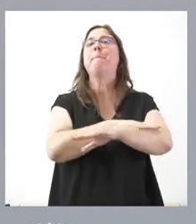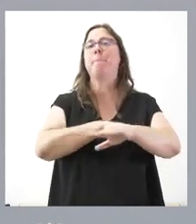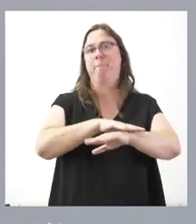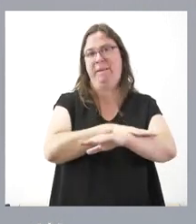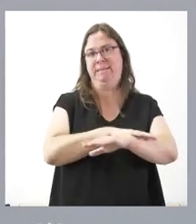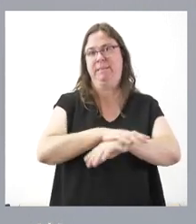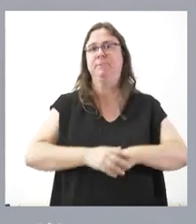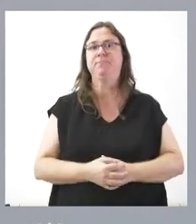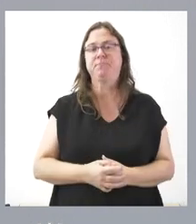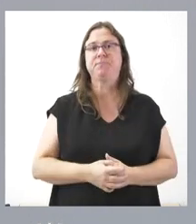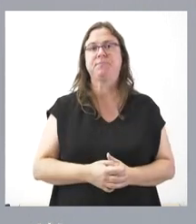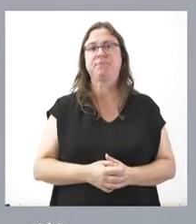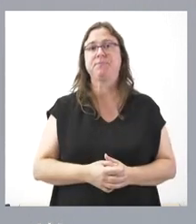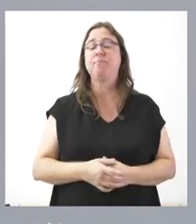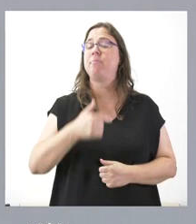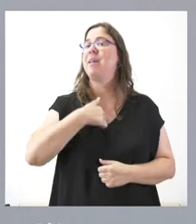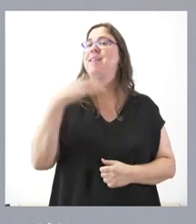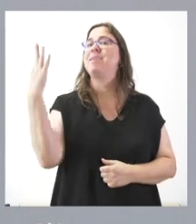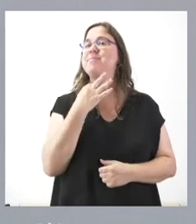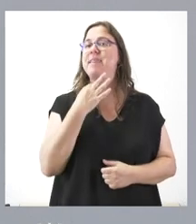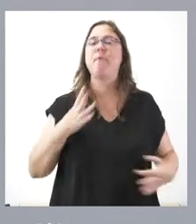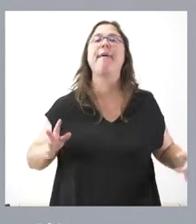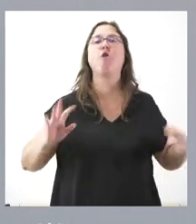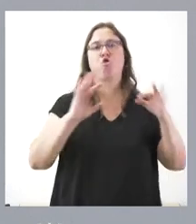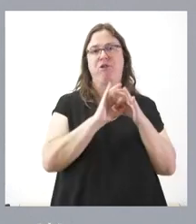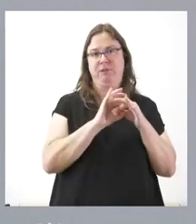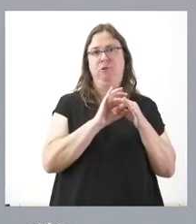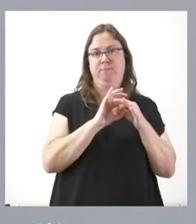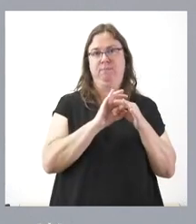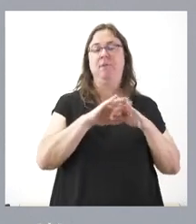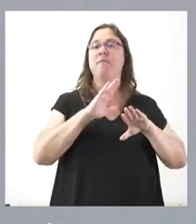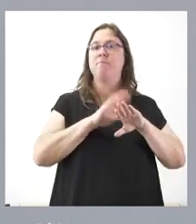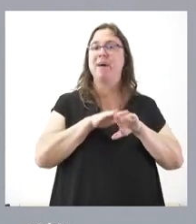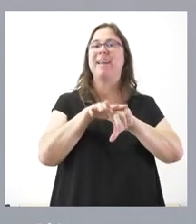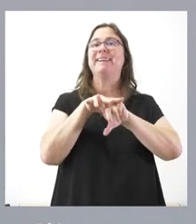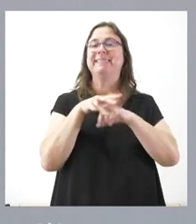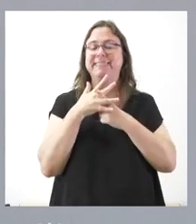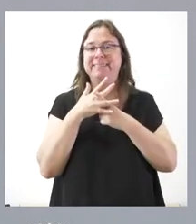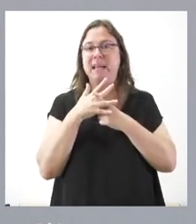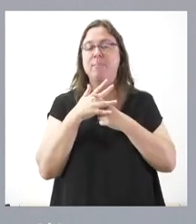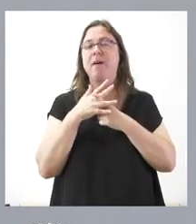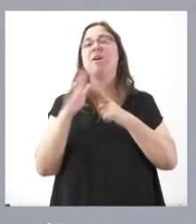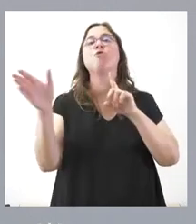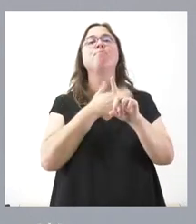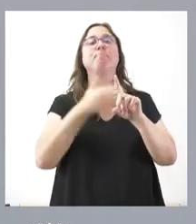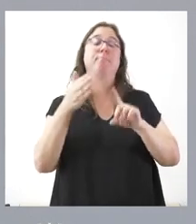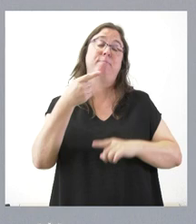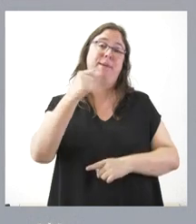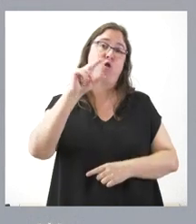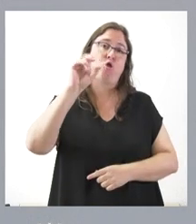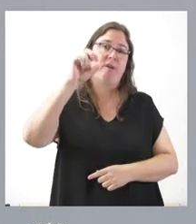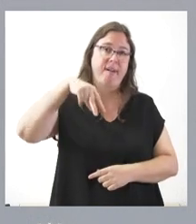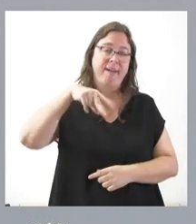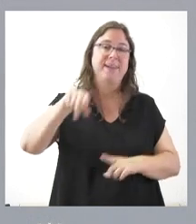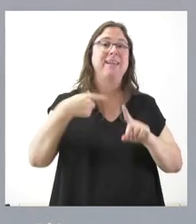que tiene que existir una conexión entre el sistema biogen y los sistemas que tenemos